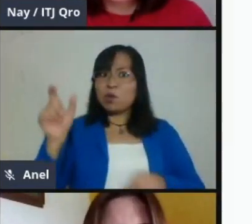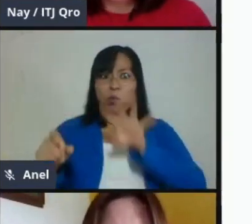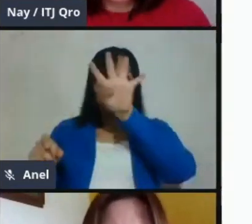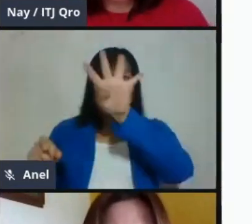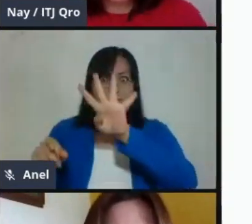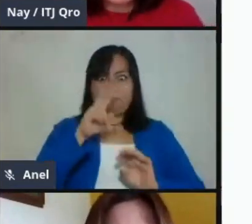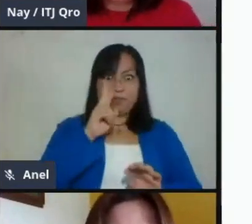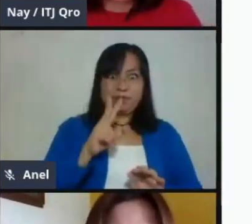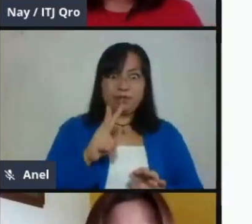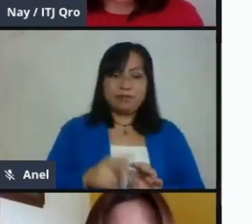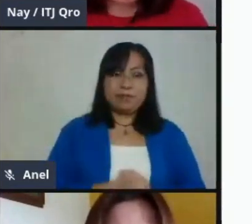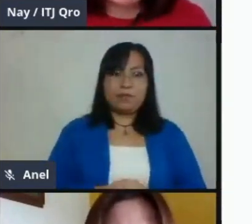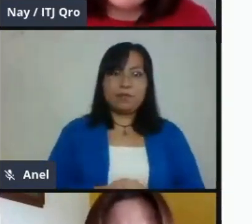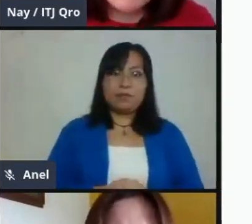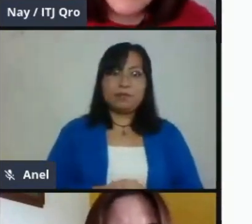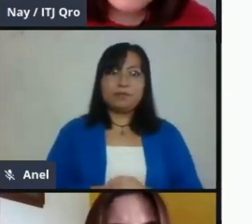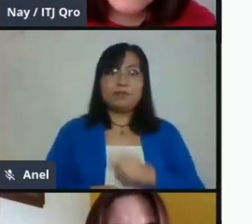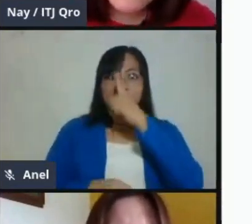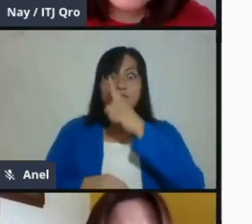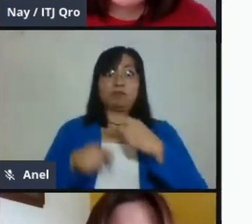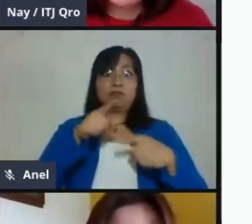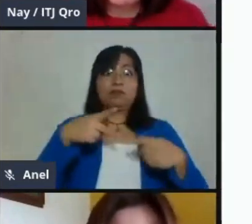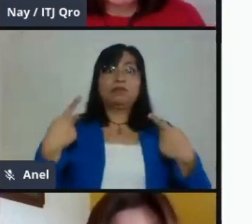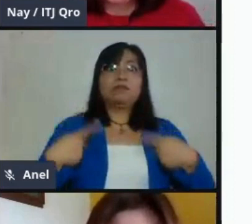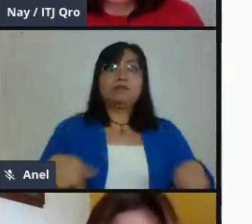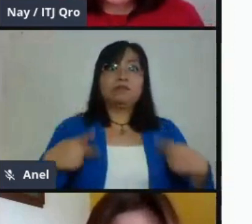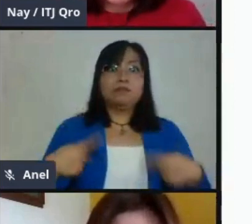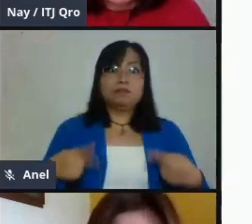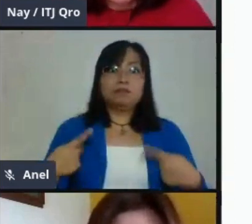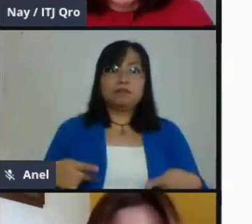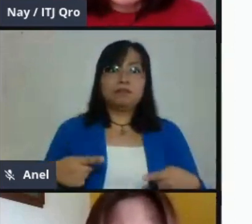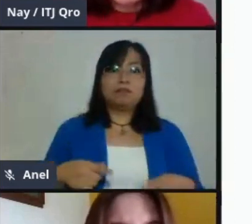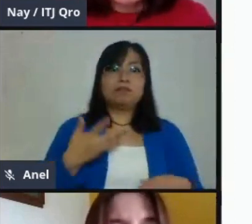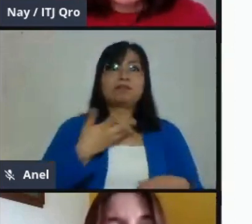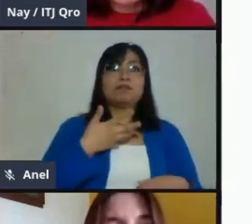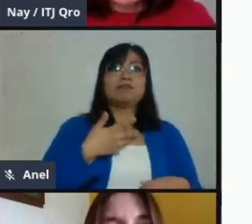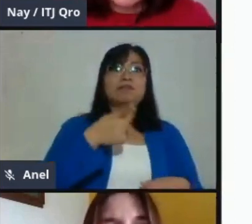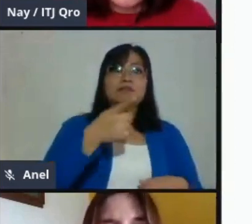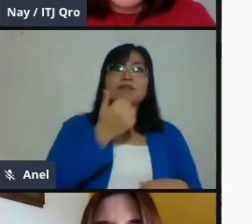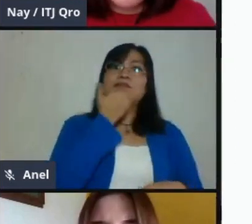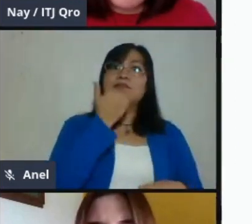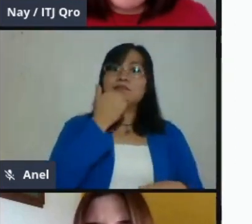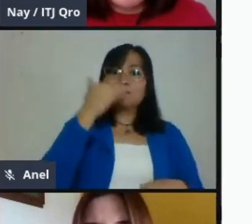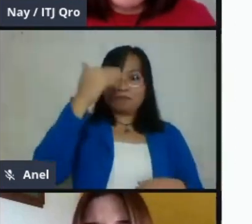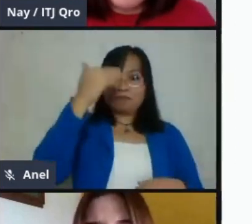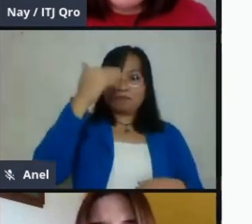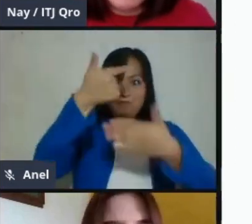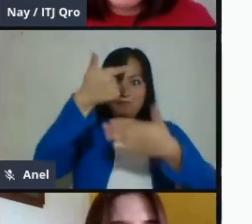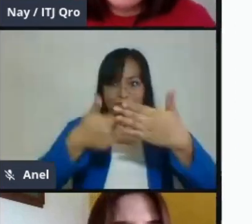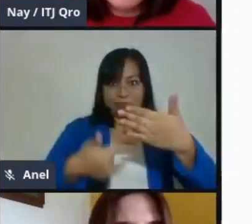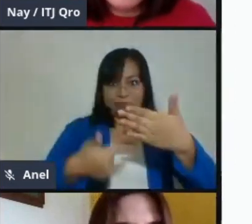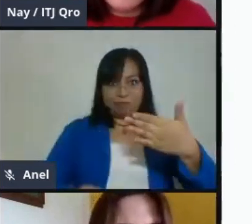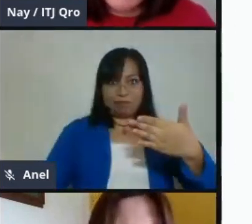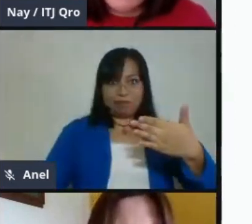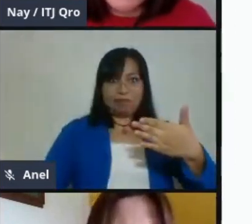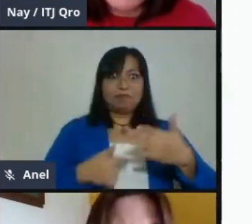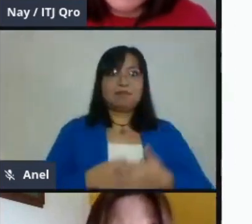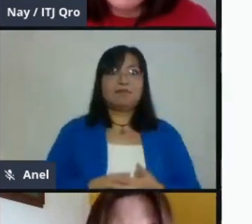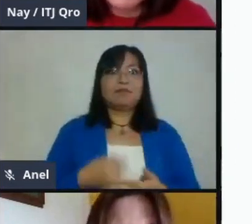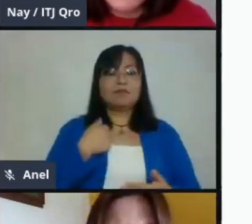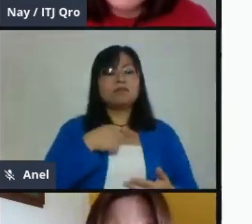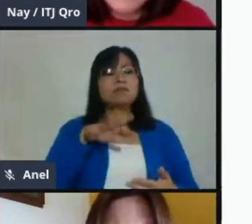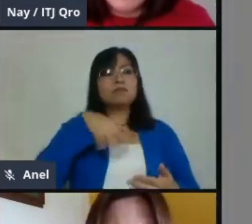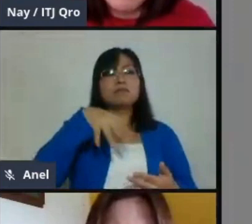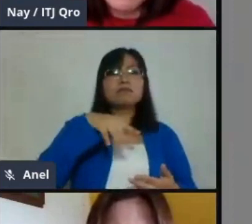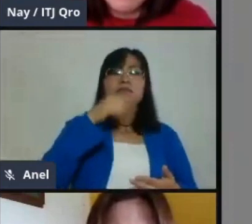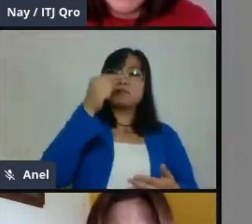tercera, que es donde dice personas. Y aquí voy a tener a todos mis alumnos. Y yo voy a ver el nombre de mi alumno. Le